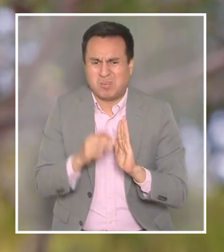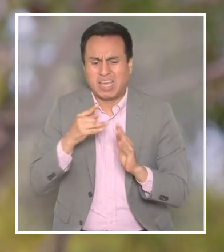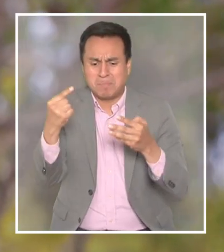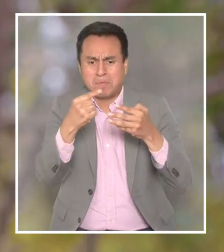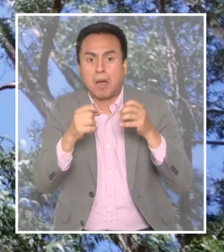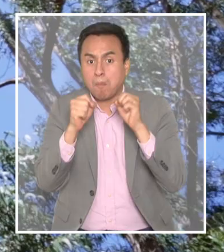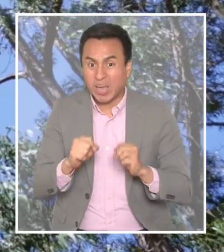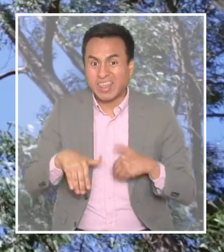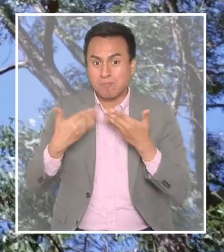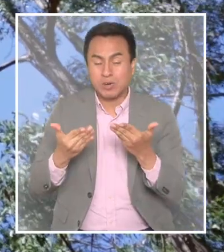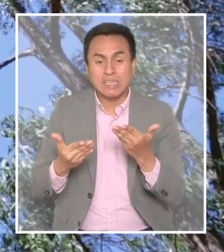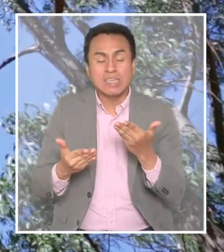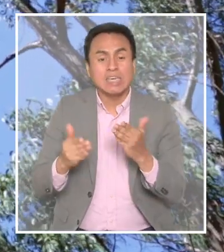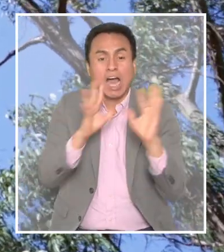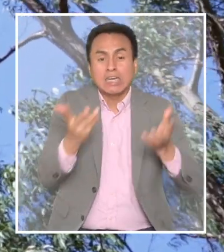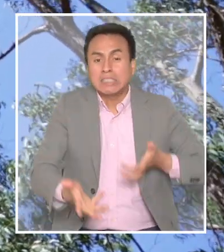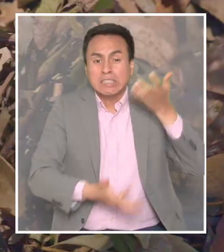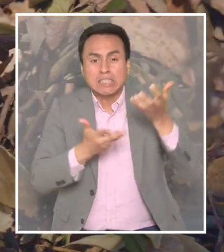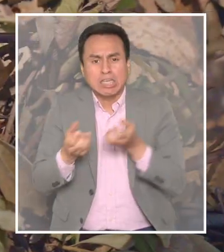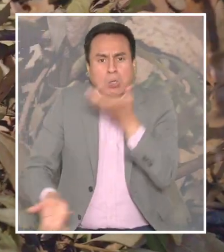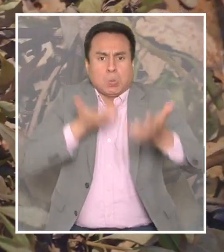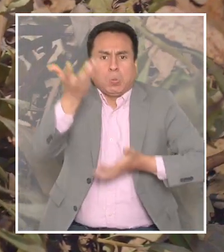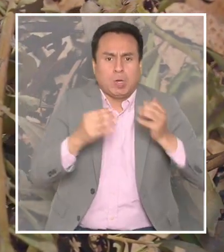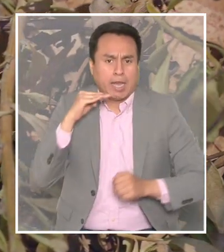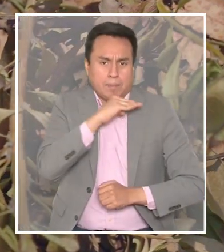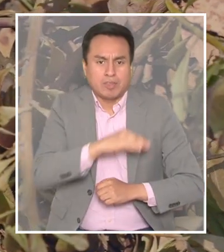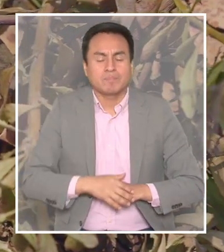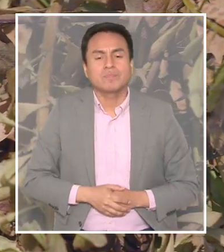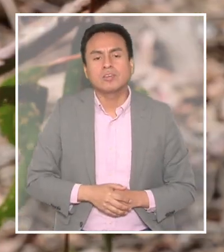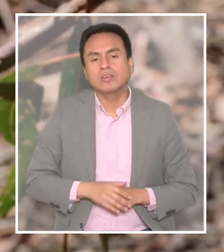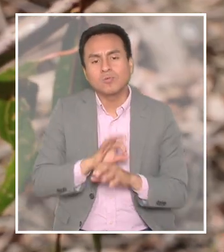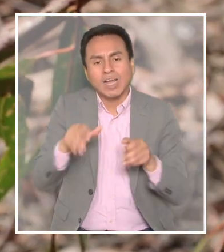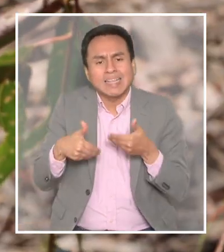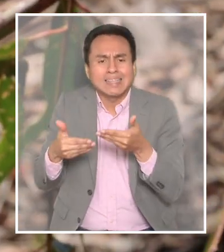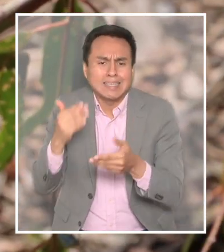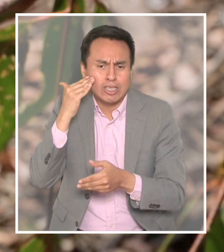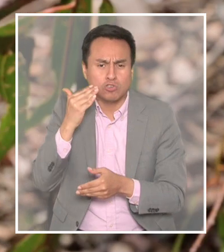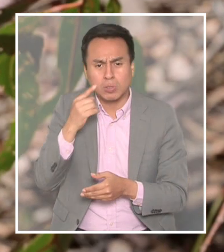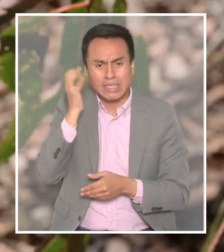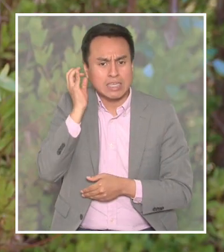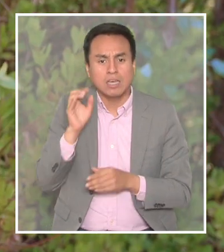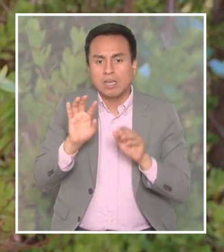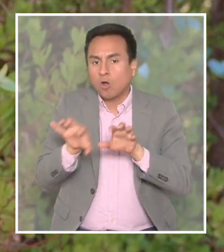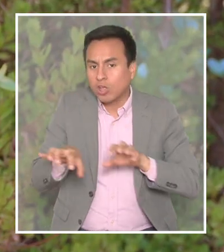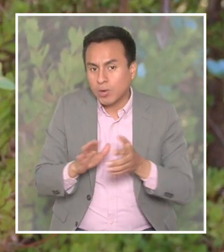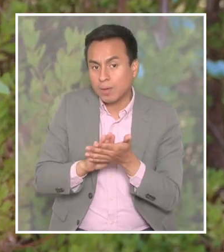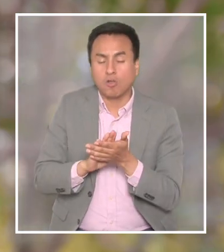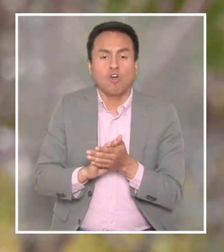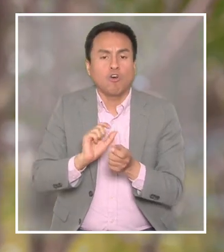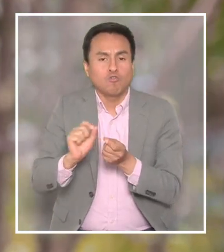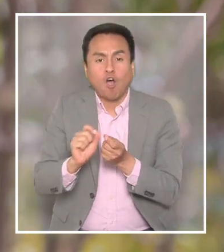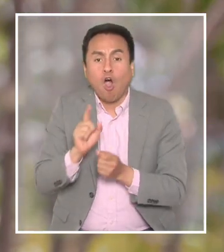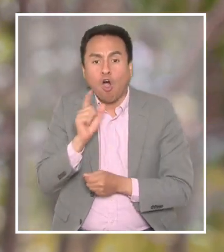viento y baja humedad, debido a que todos estos factores pueden generar que un incendio forestal se propague en forma más rápida. Nunca dejar al alcance de los niños y